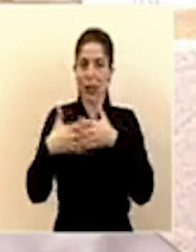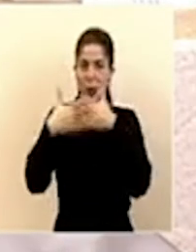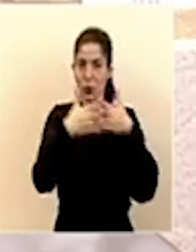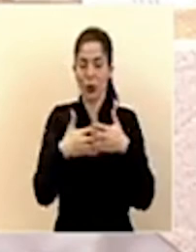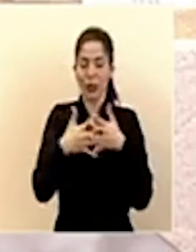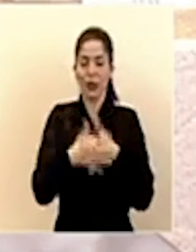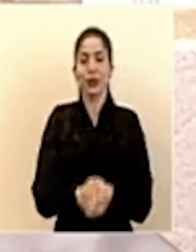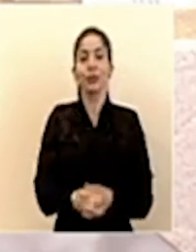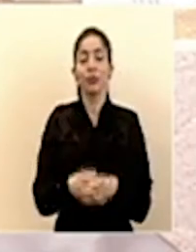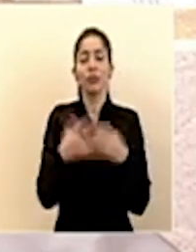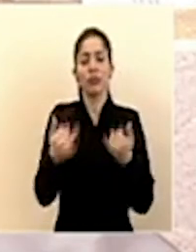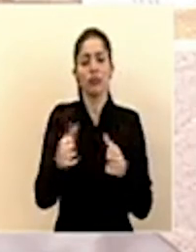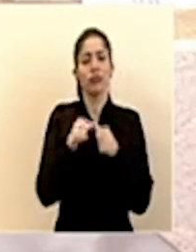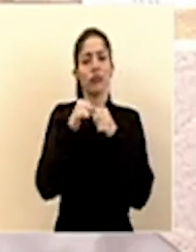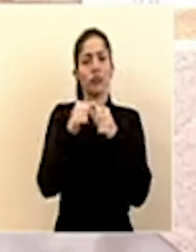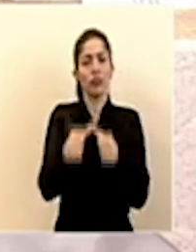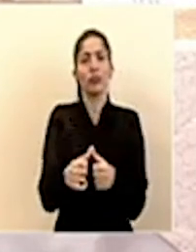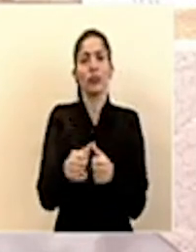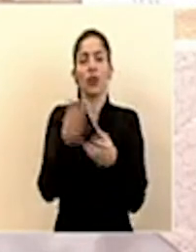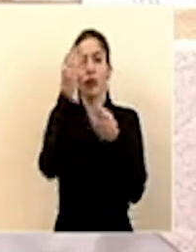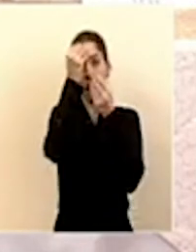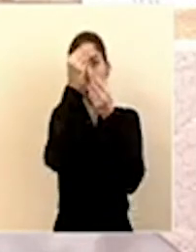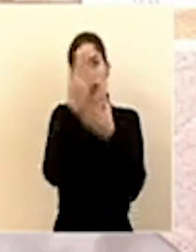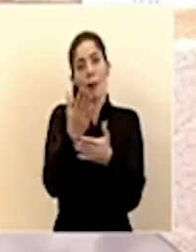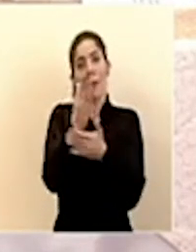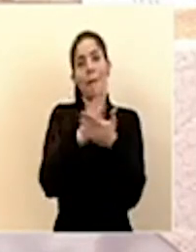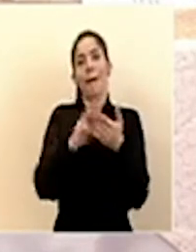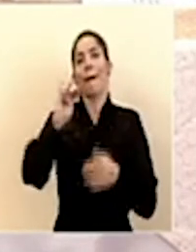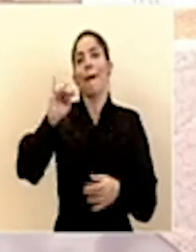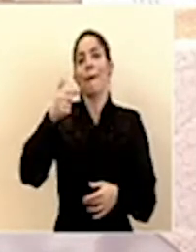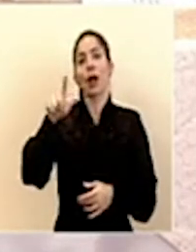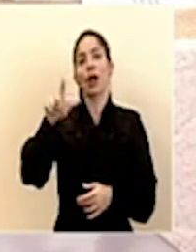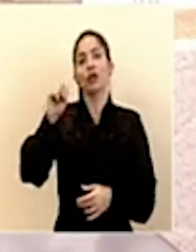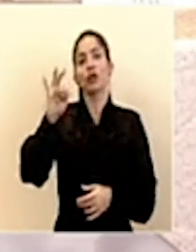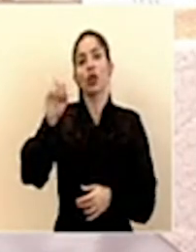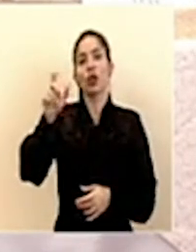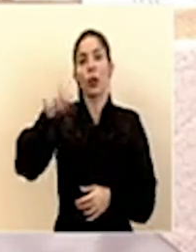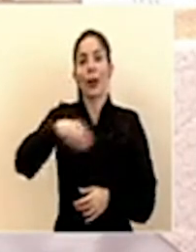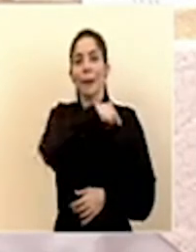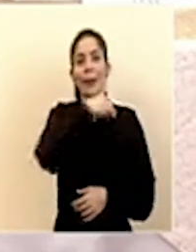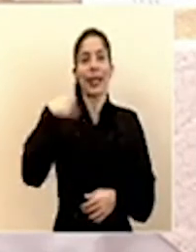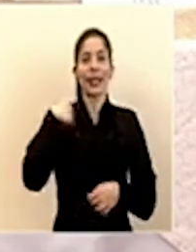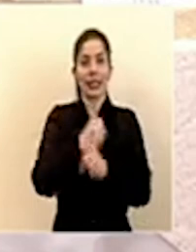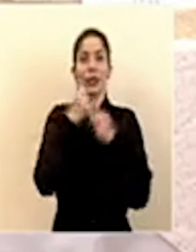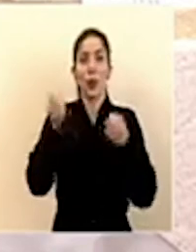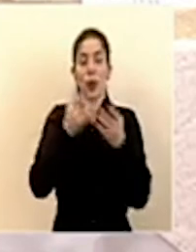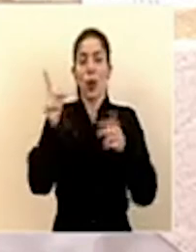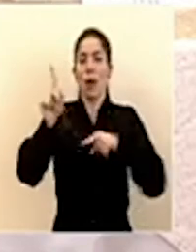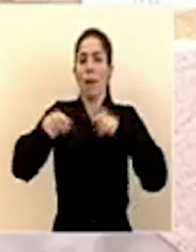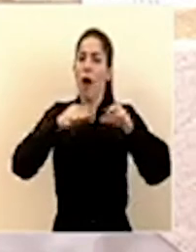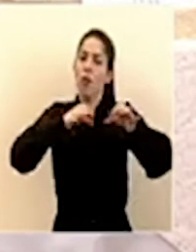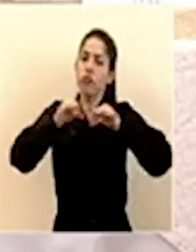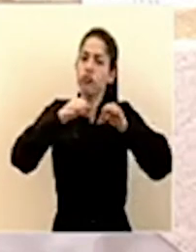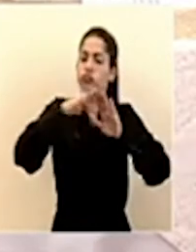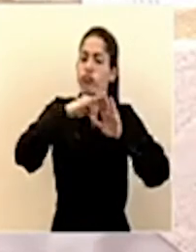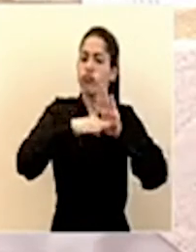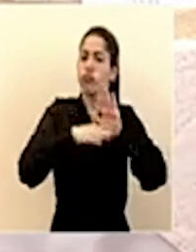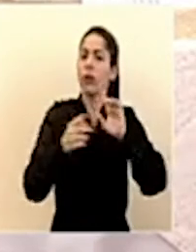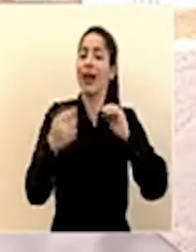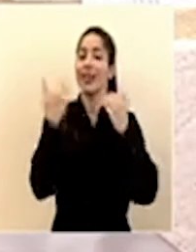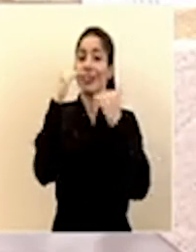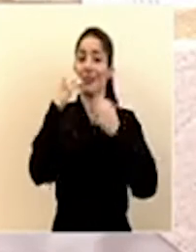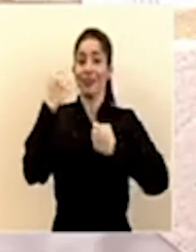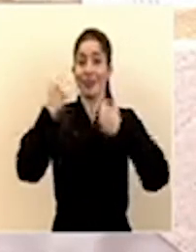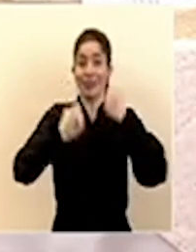continuamos con el reporte de don Michael Soto ministro de seguridad pública quien también nos detallará los cambios en la restricción